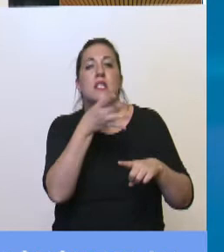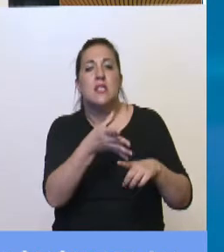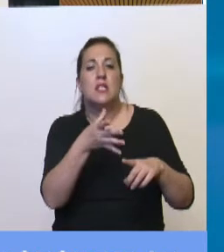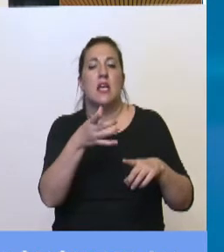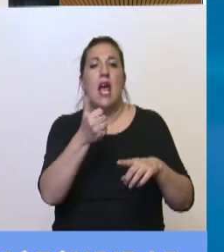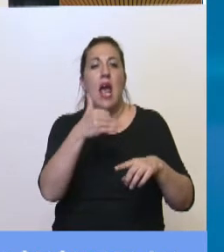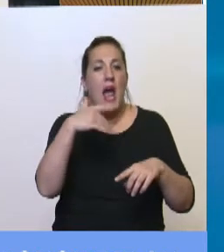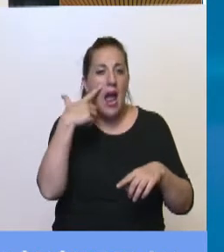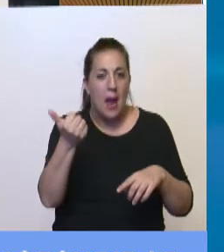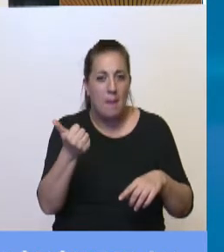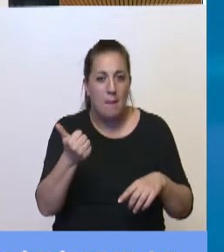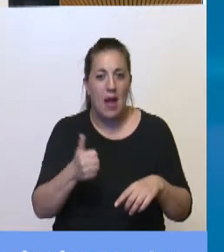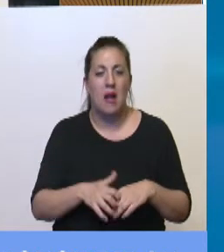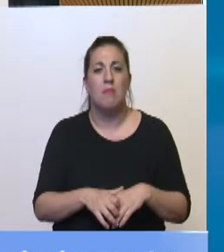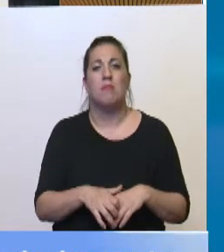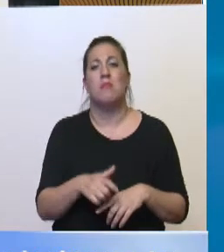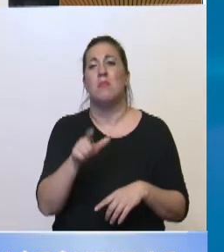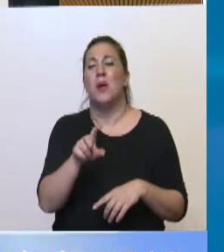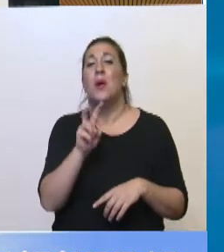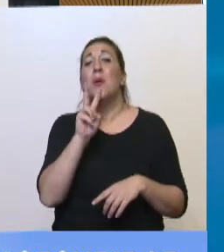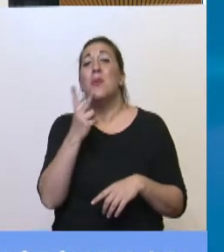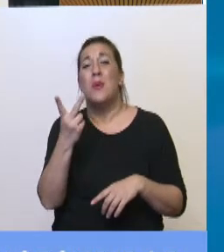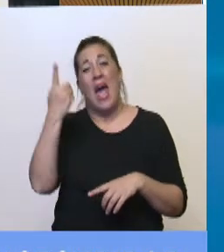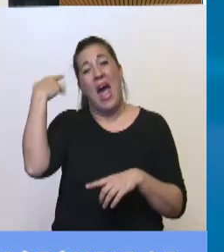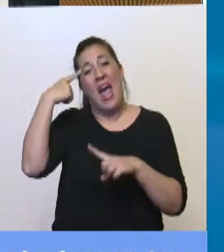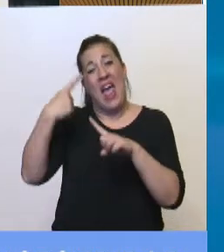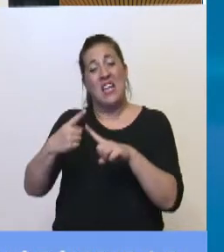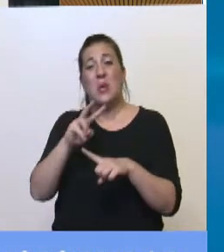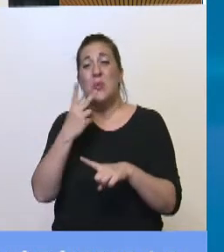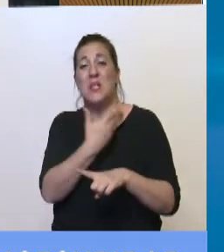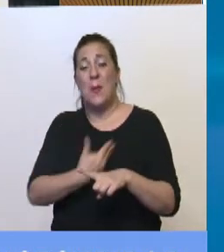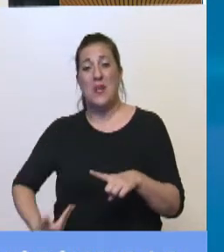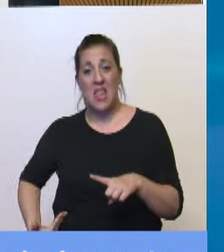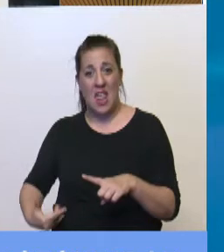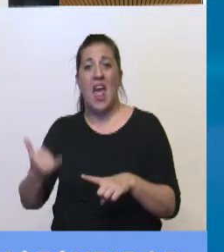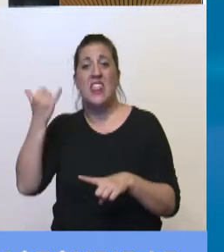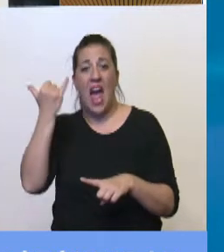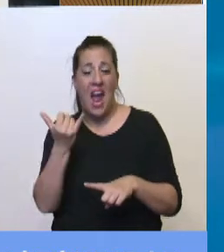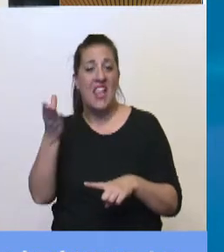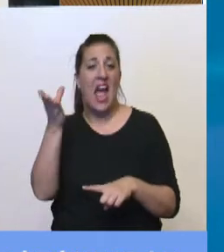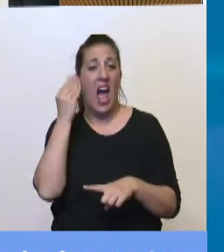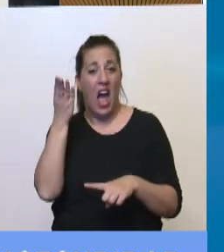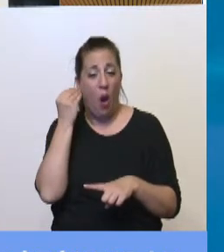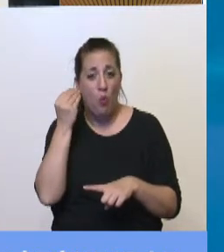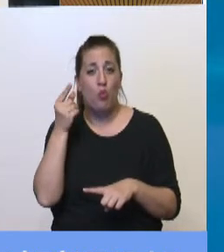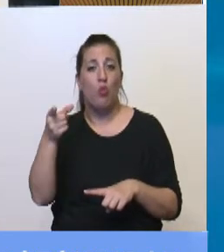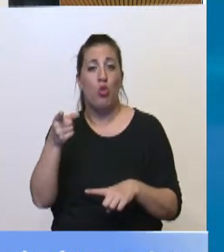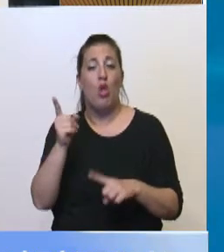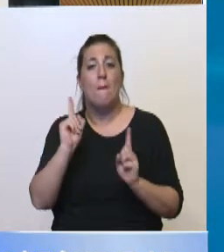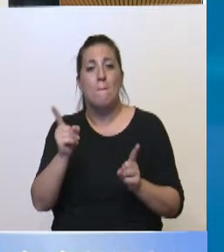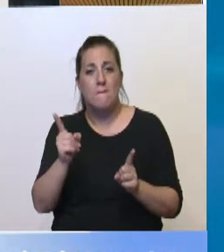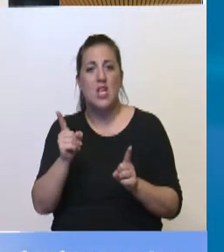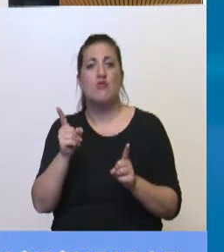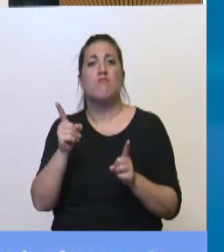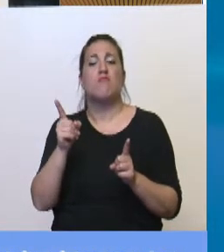vicepresidenta, hemos visto un audio que ha salido por todos lados, donde le estaba manifestando al titular de la unidad